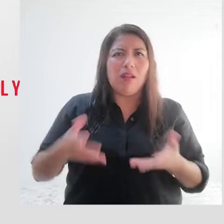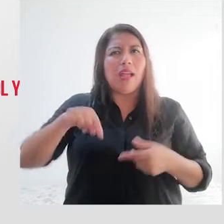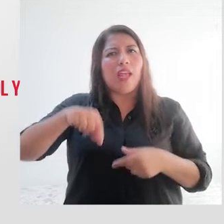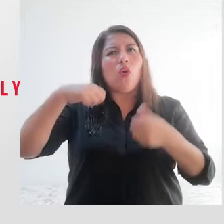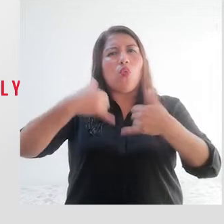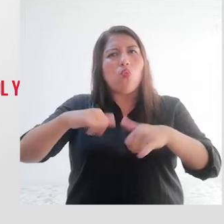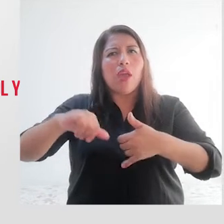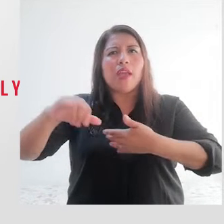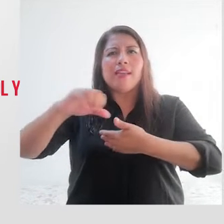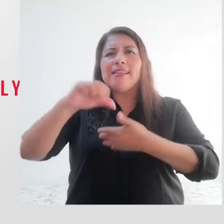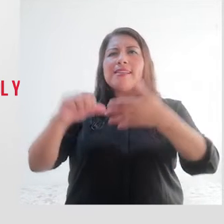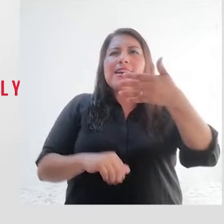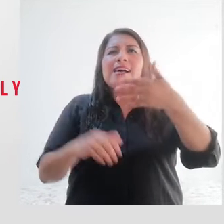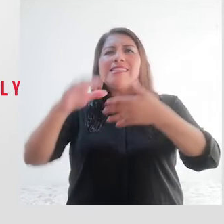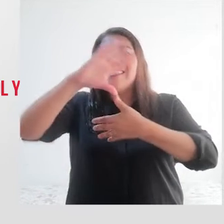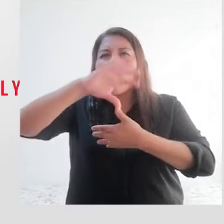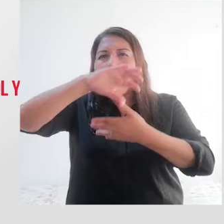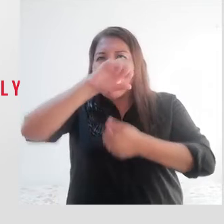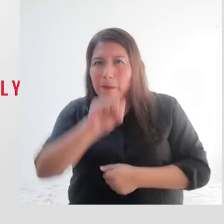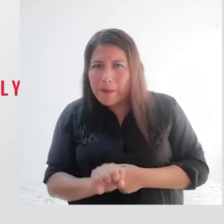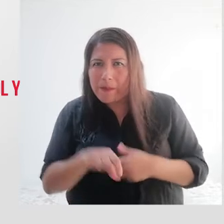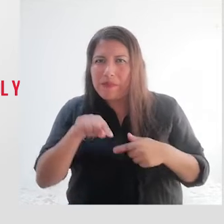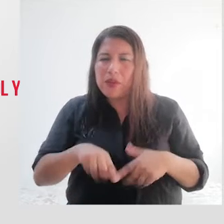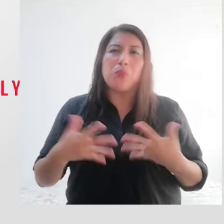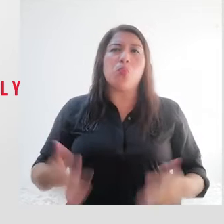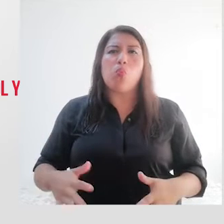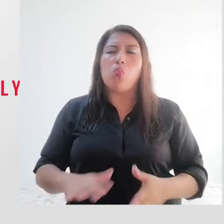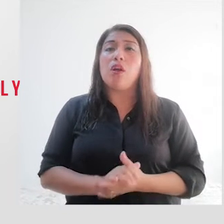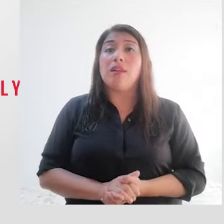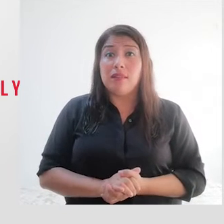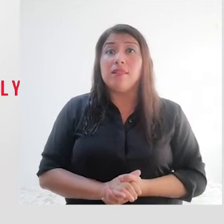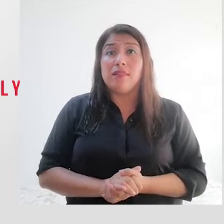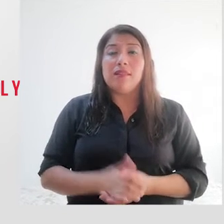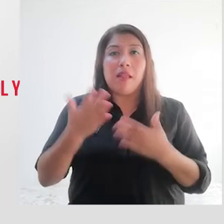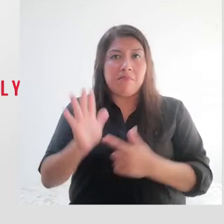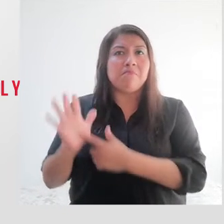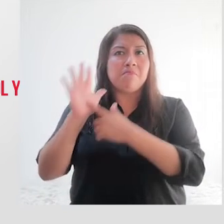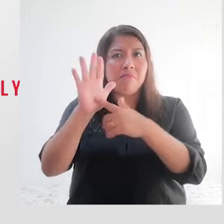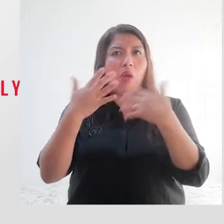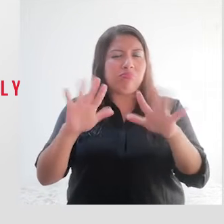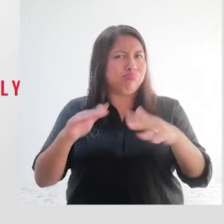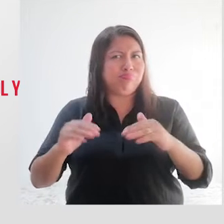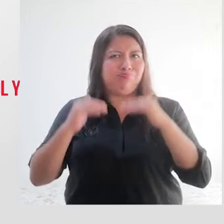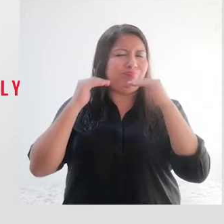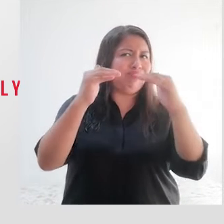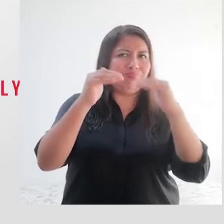Sudamérica y la primera sede de habla hispana se realizará según los estándares